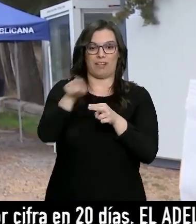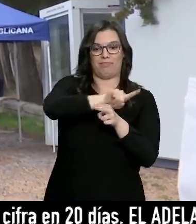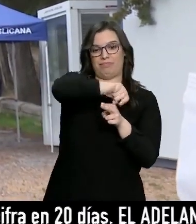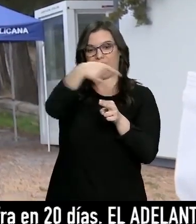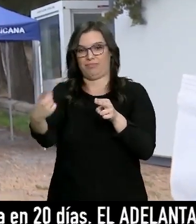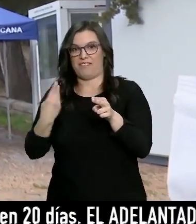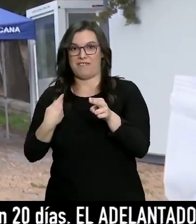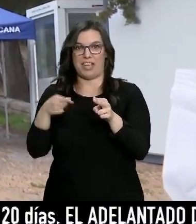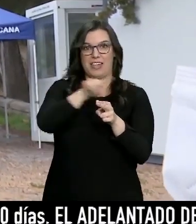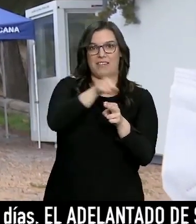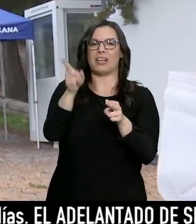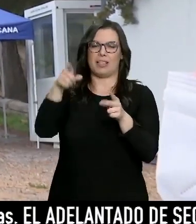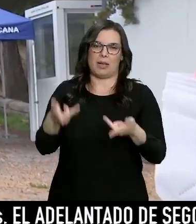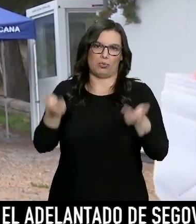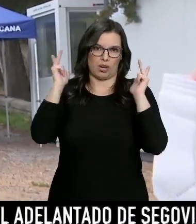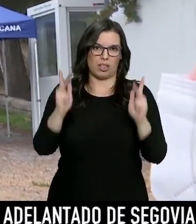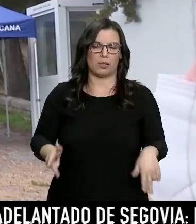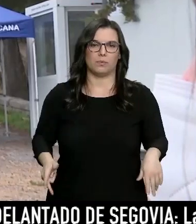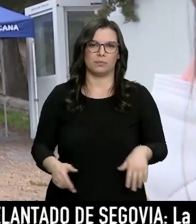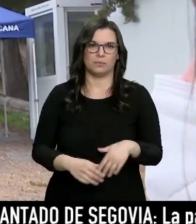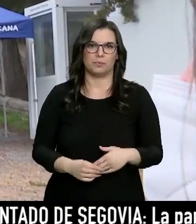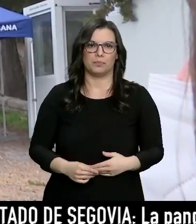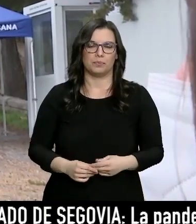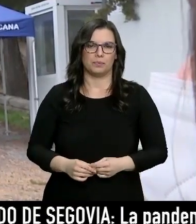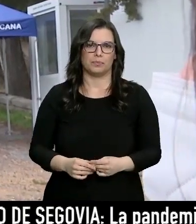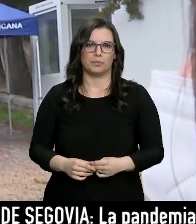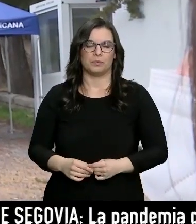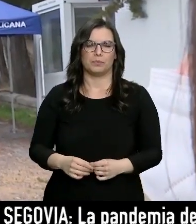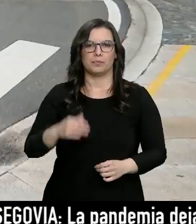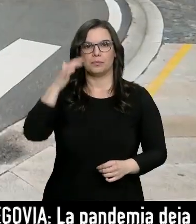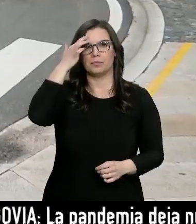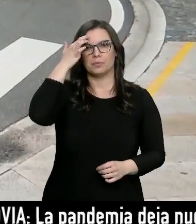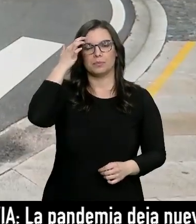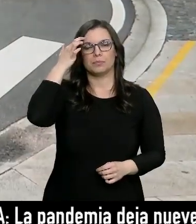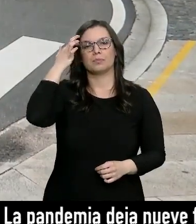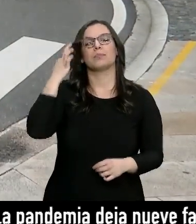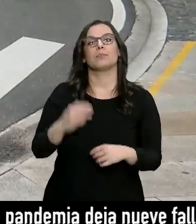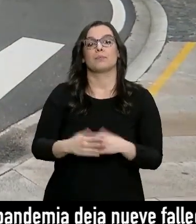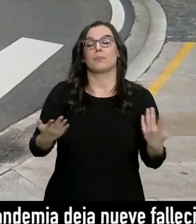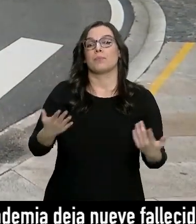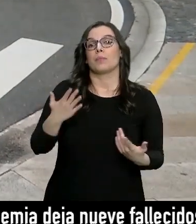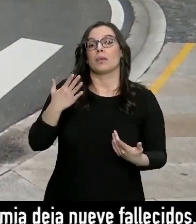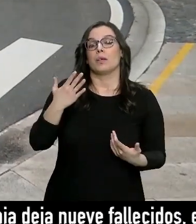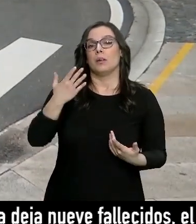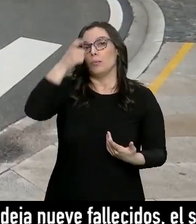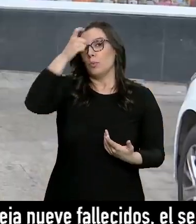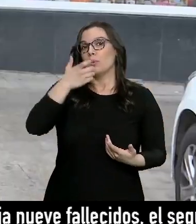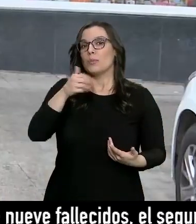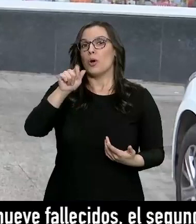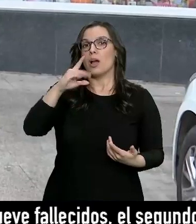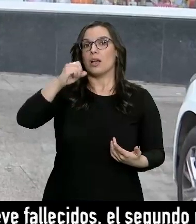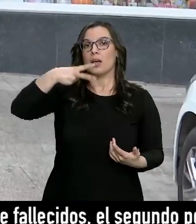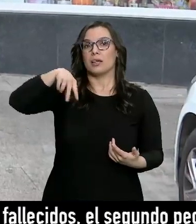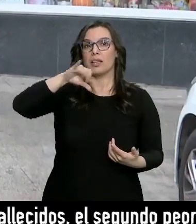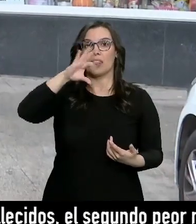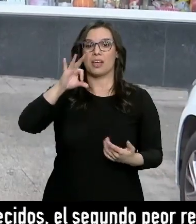autorizados a circular por la frontera. Están autorizados a circular aquí en la frontera. Mientras en lugares como Alcañices, este es todo un